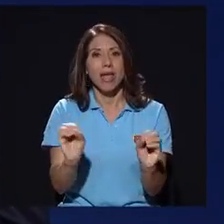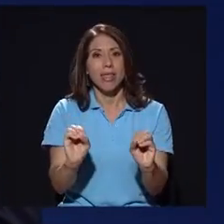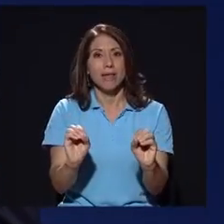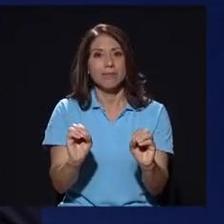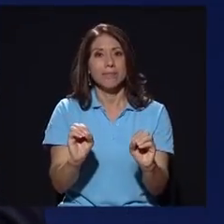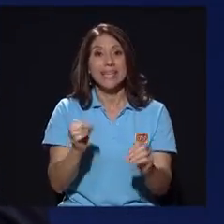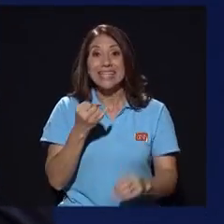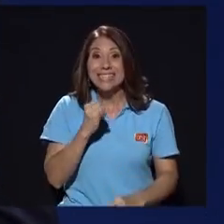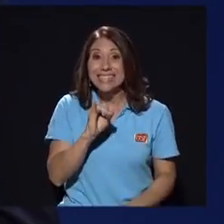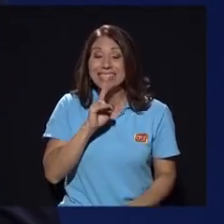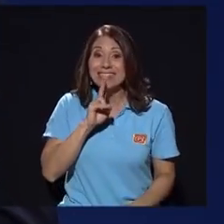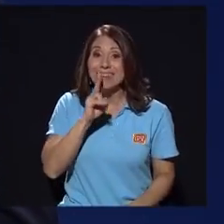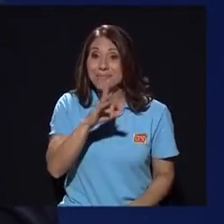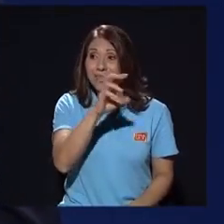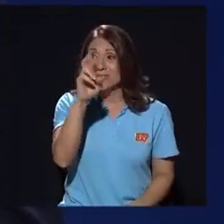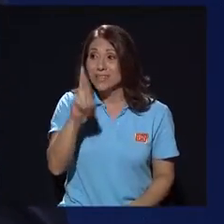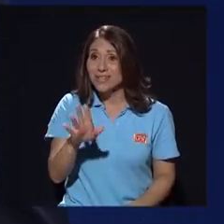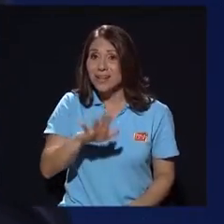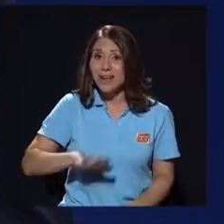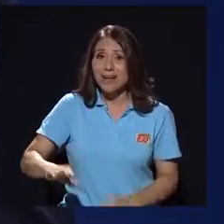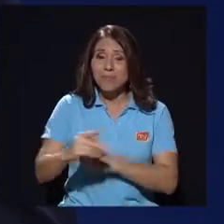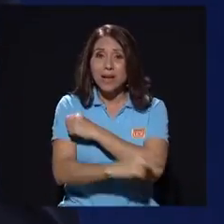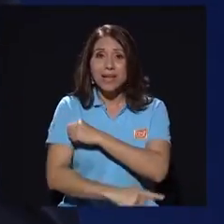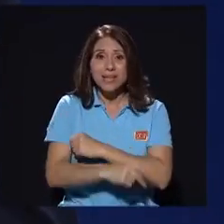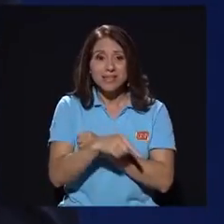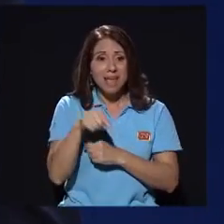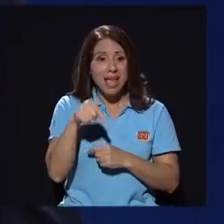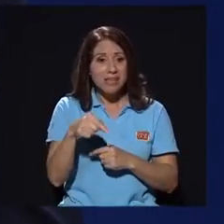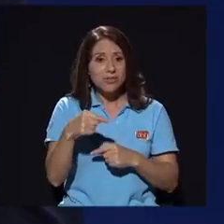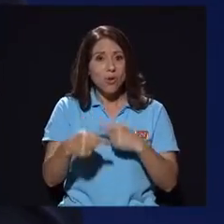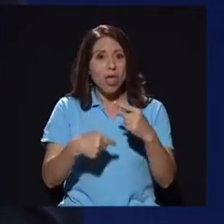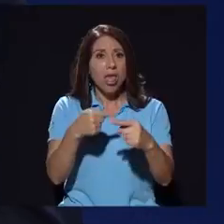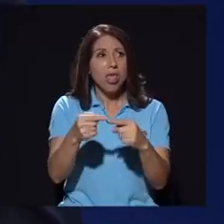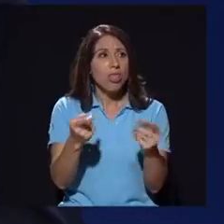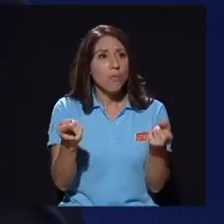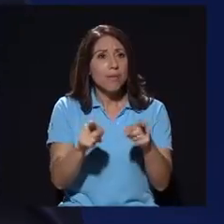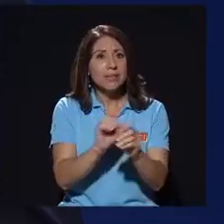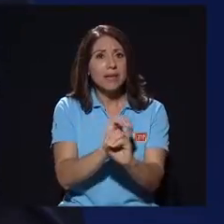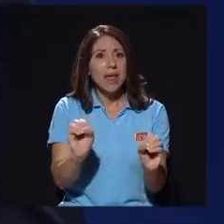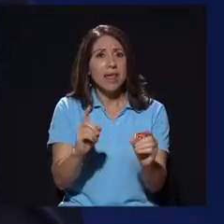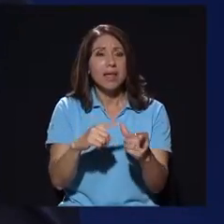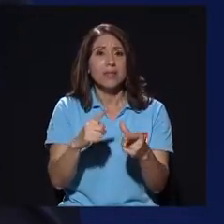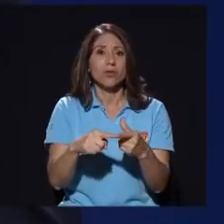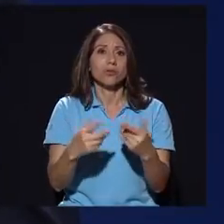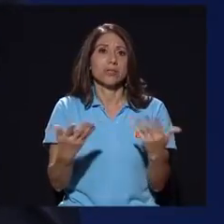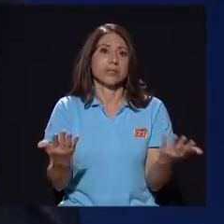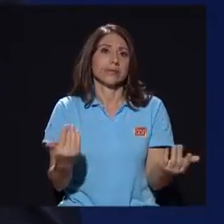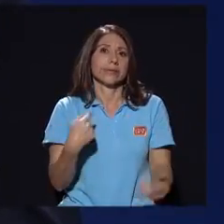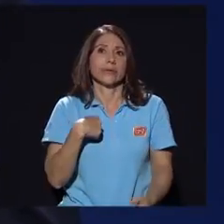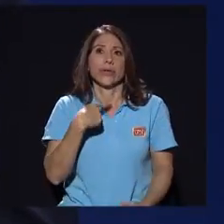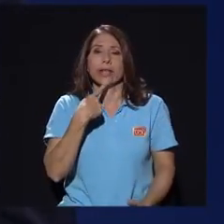como país esto no llega a nada yo digo de verdad que pongamos un candado en Peñas Blancas y nos